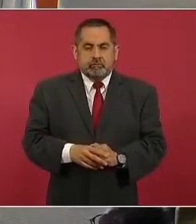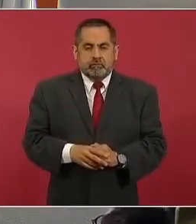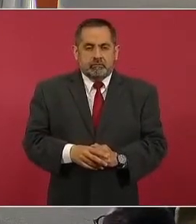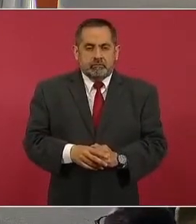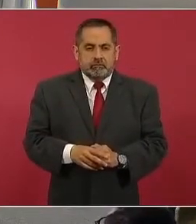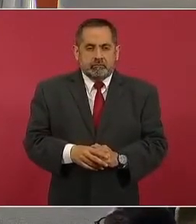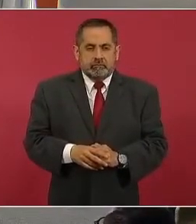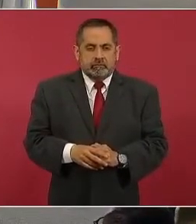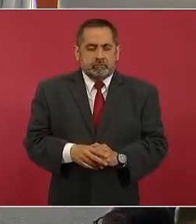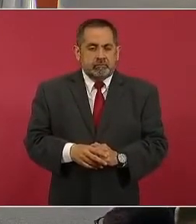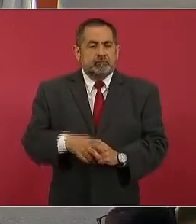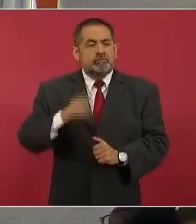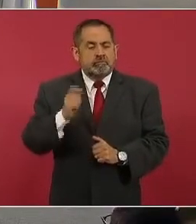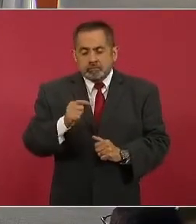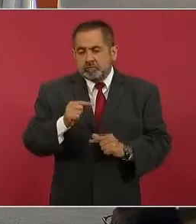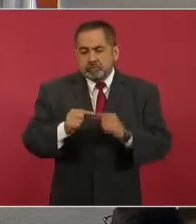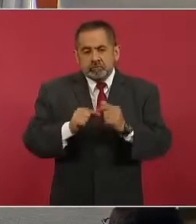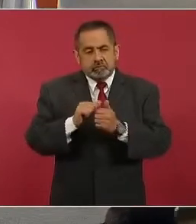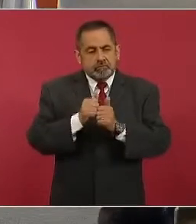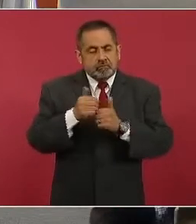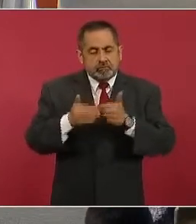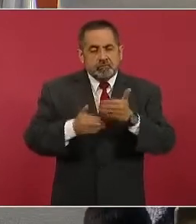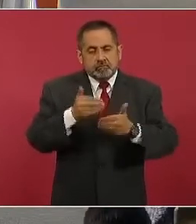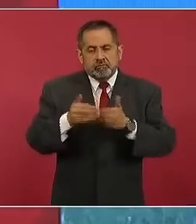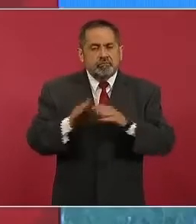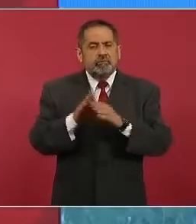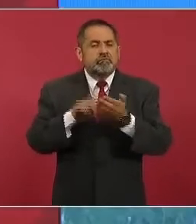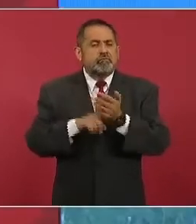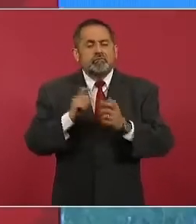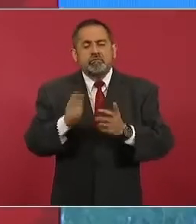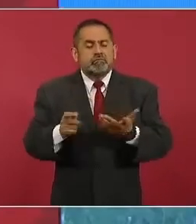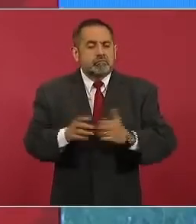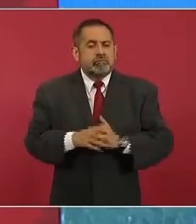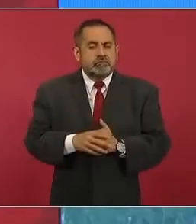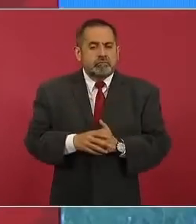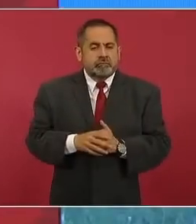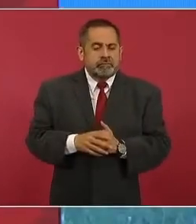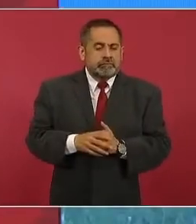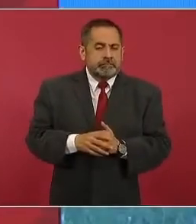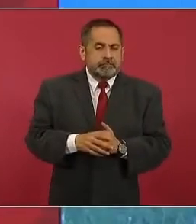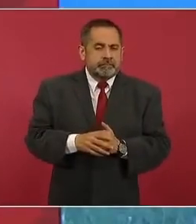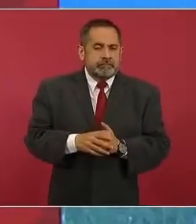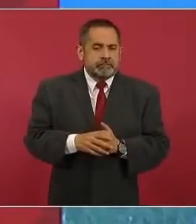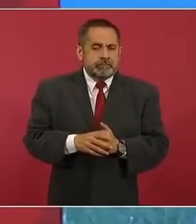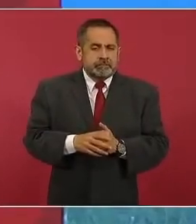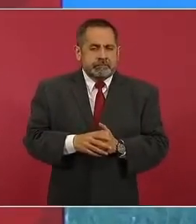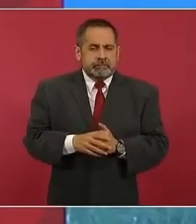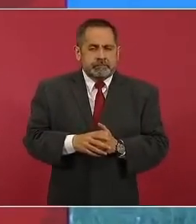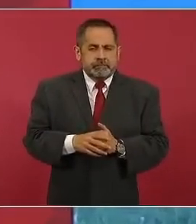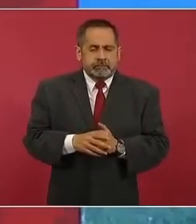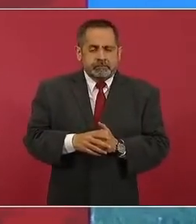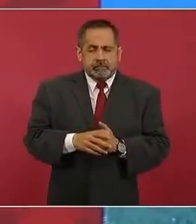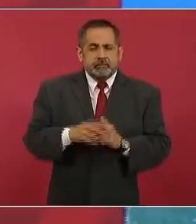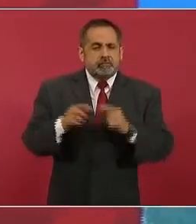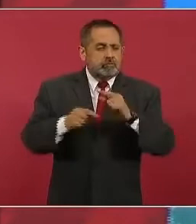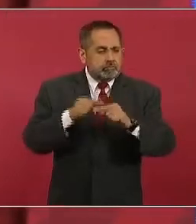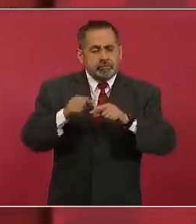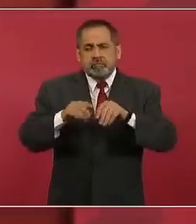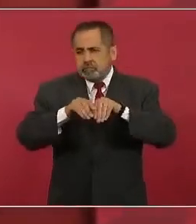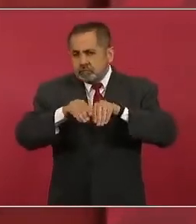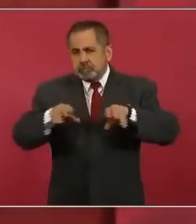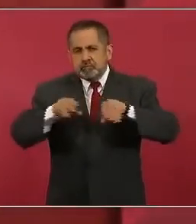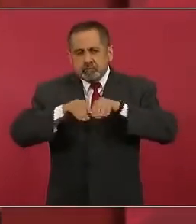poco a poco pues este se va a ir sabiendo más